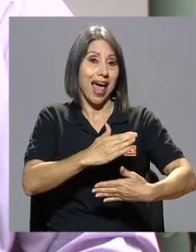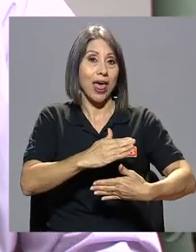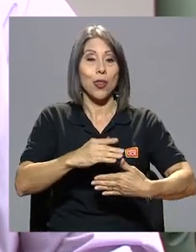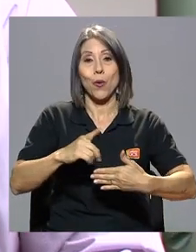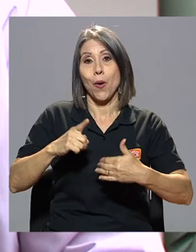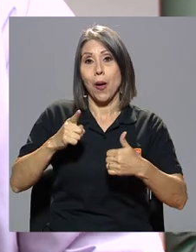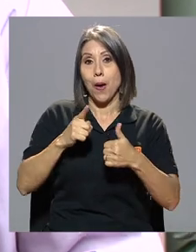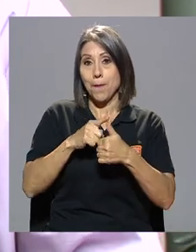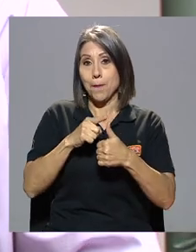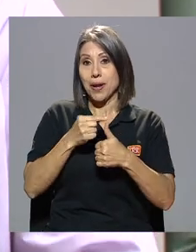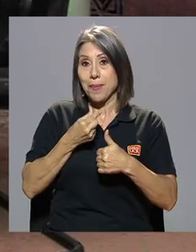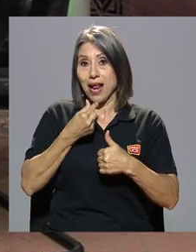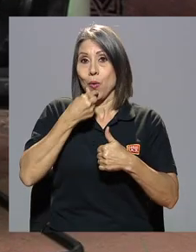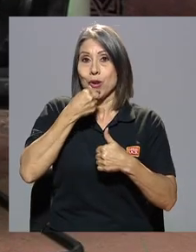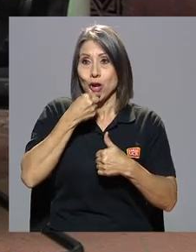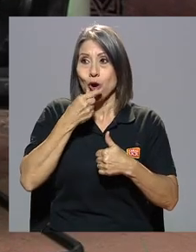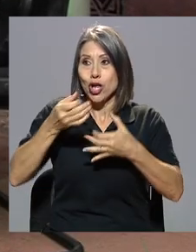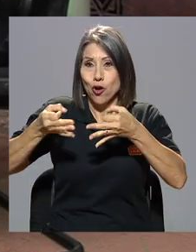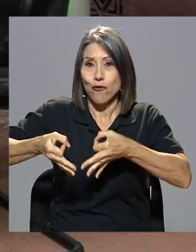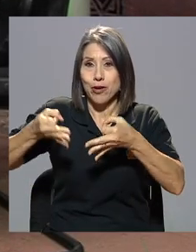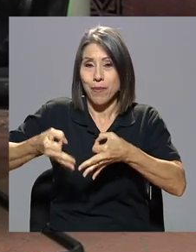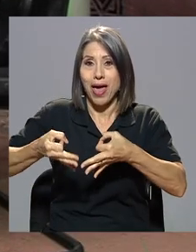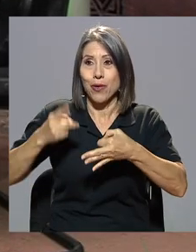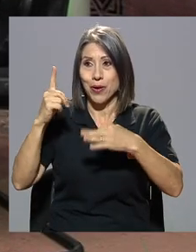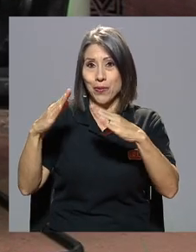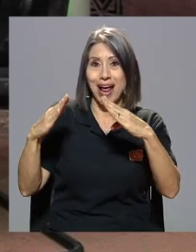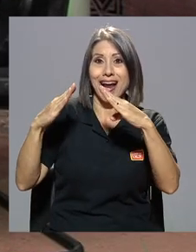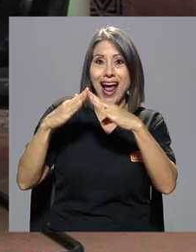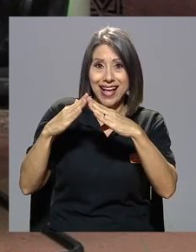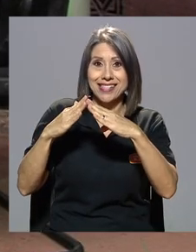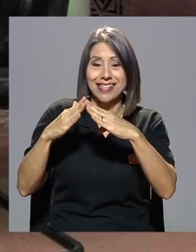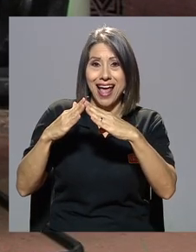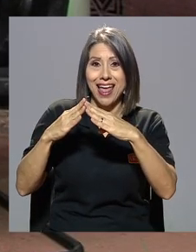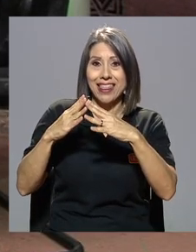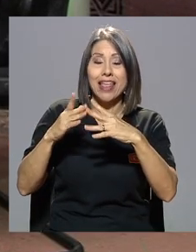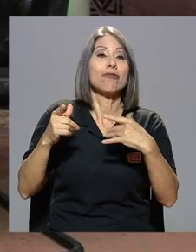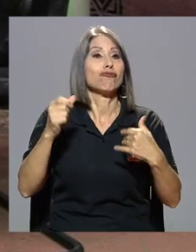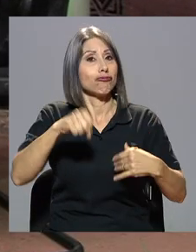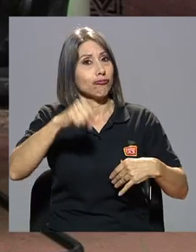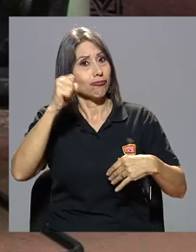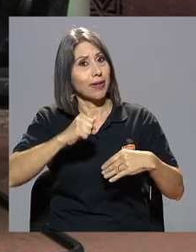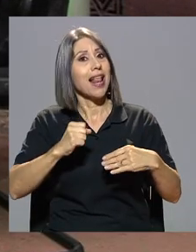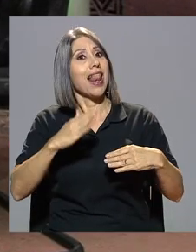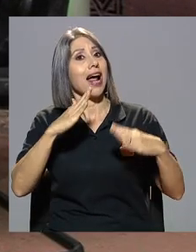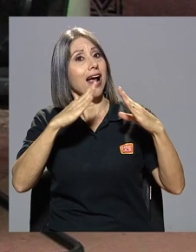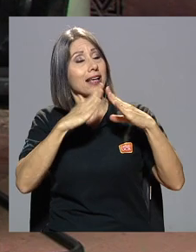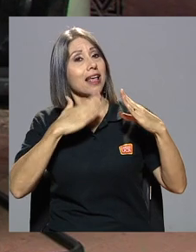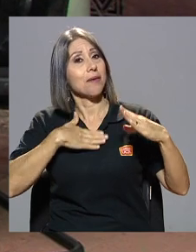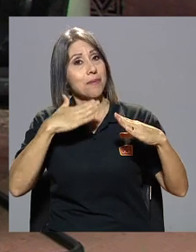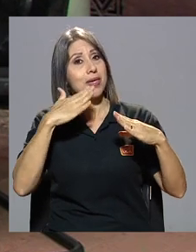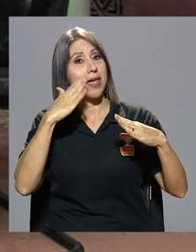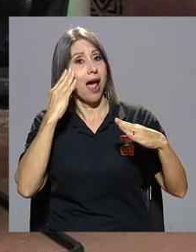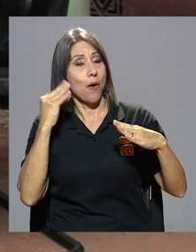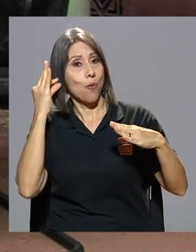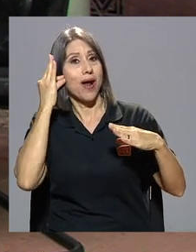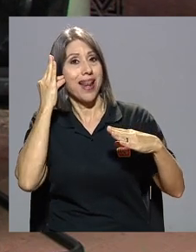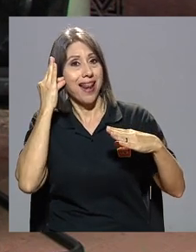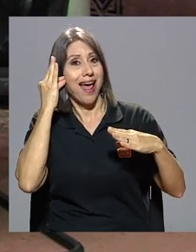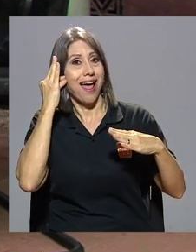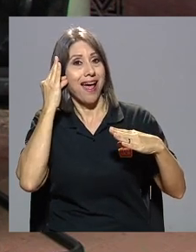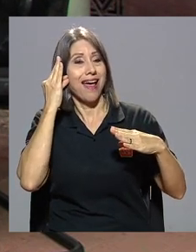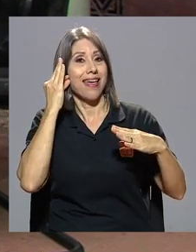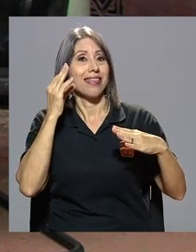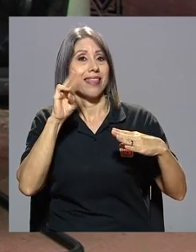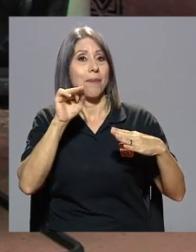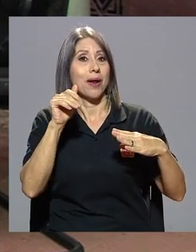casa. Sí, claro. La casa de mi abuela, la madre de Manuel Mora Valverde, para subrayarlo, era